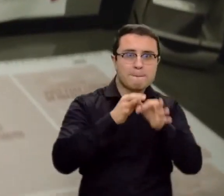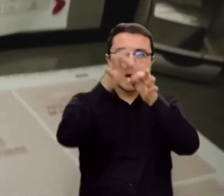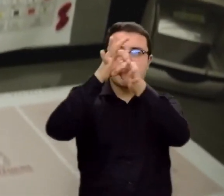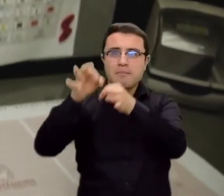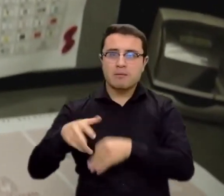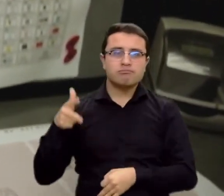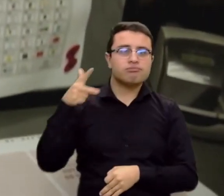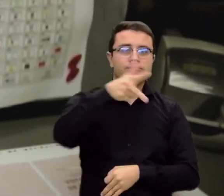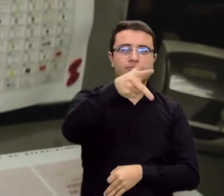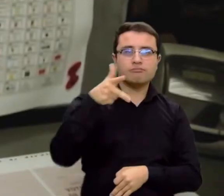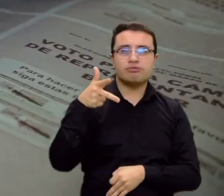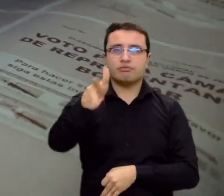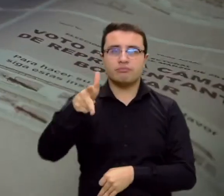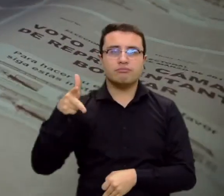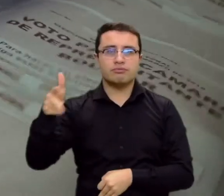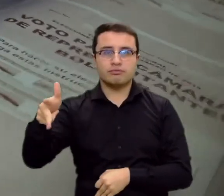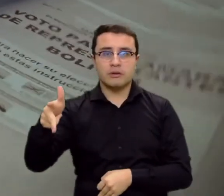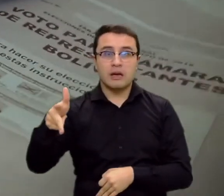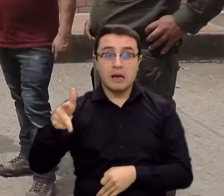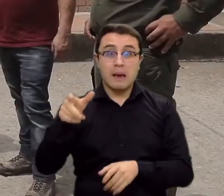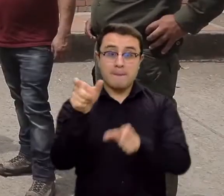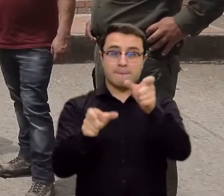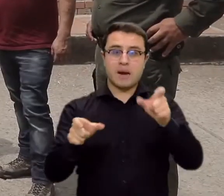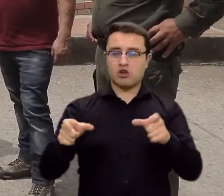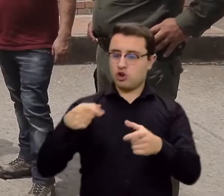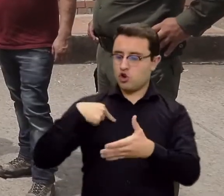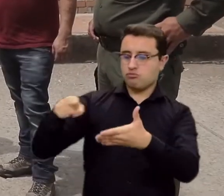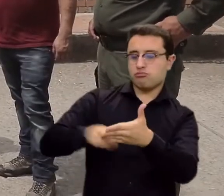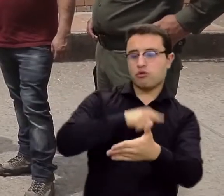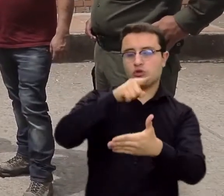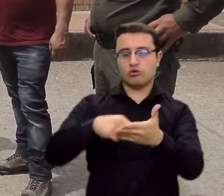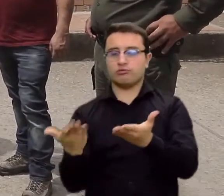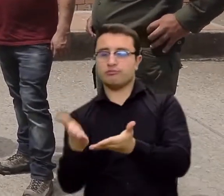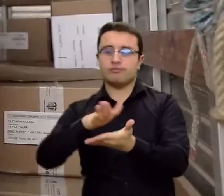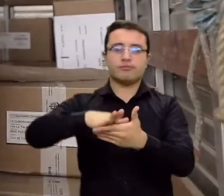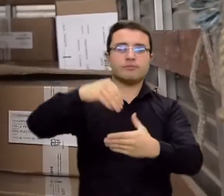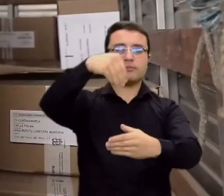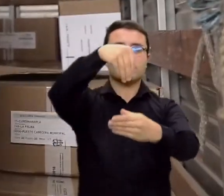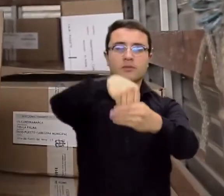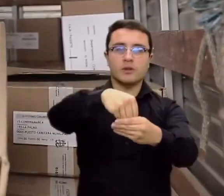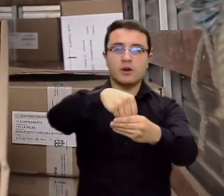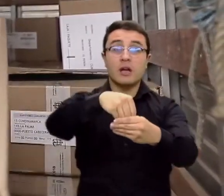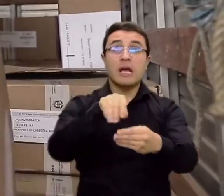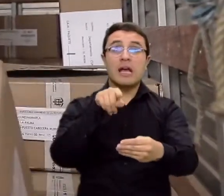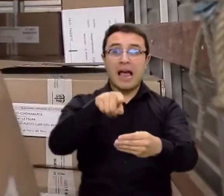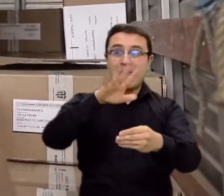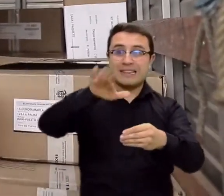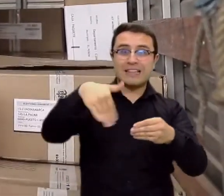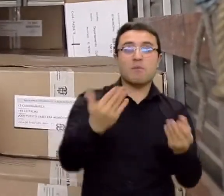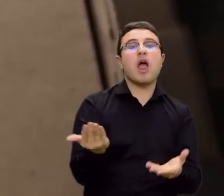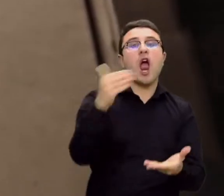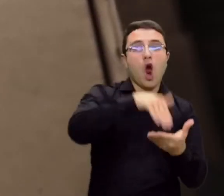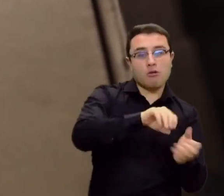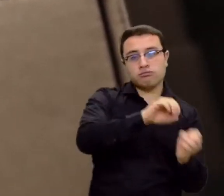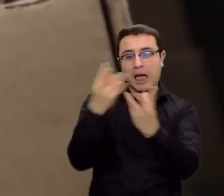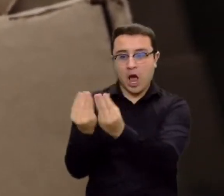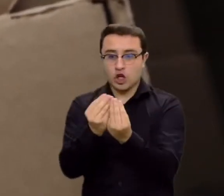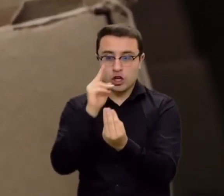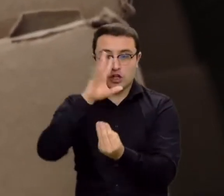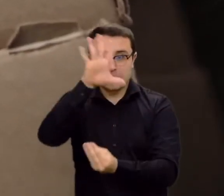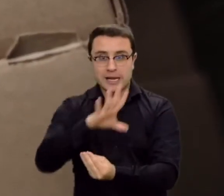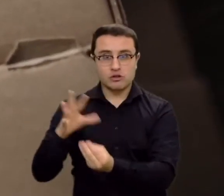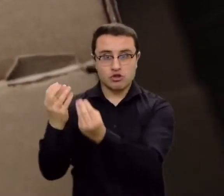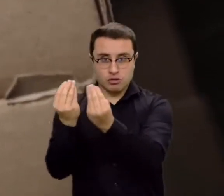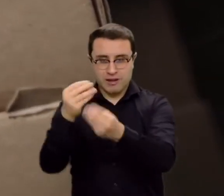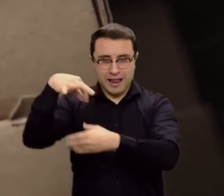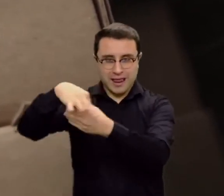Bogotá, llega a estos municipios no COVID, después de que los ciudadanos depositan su voto, este material tendría que regresar al Consejo